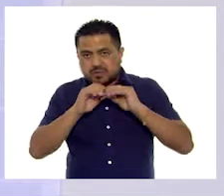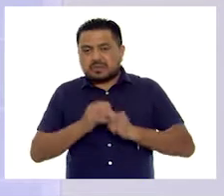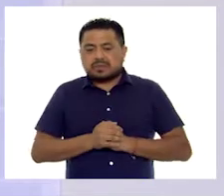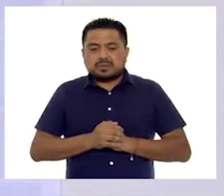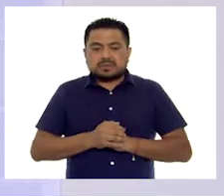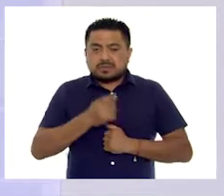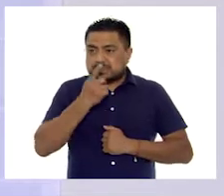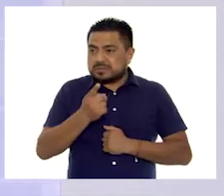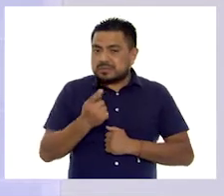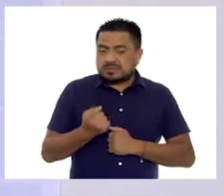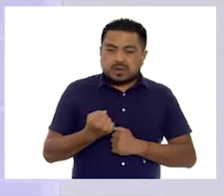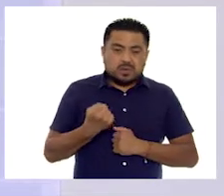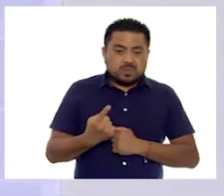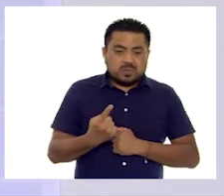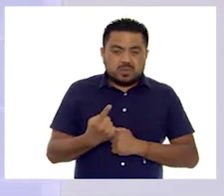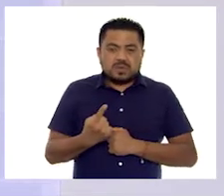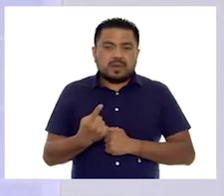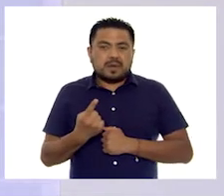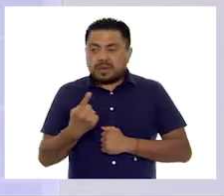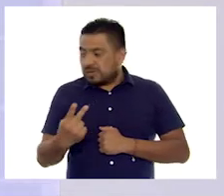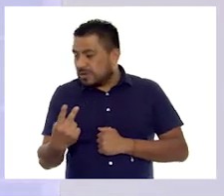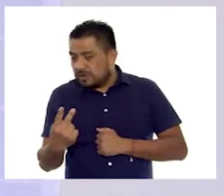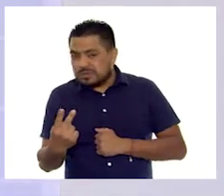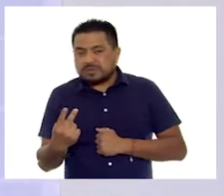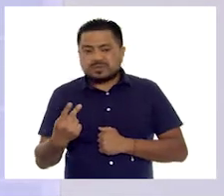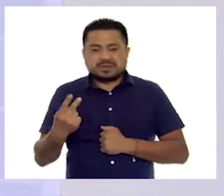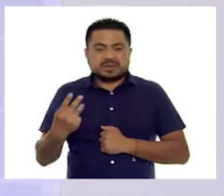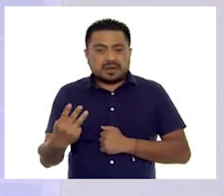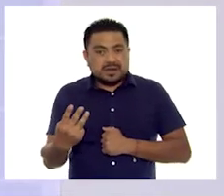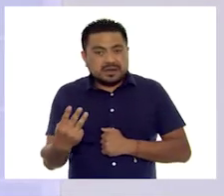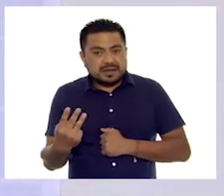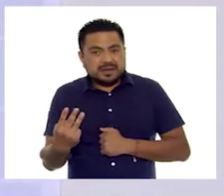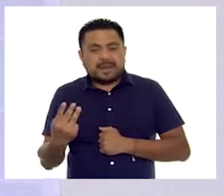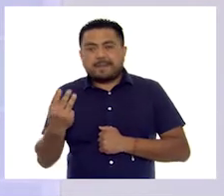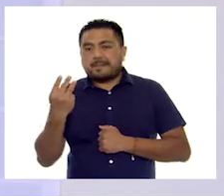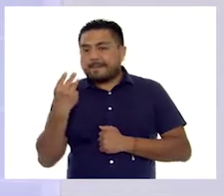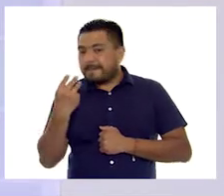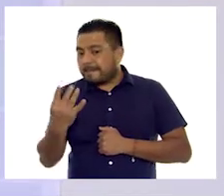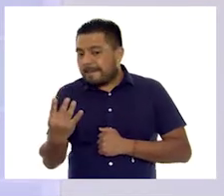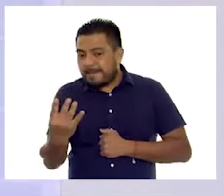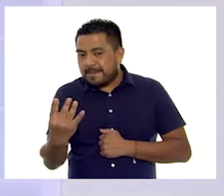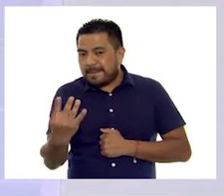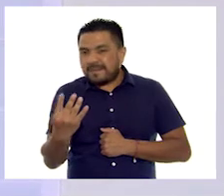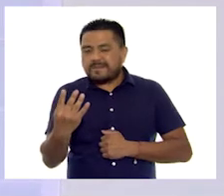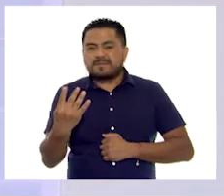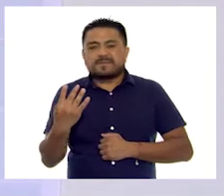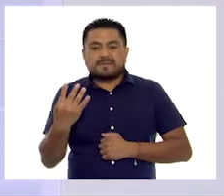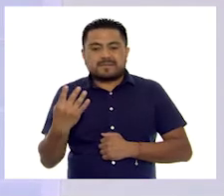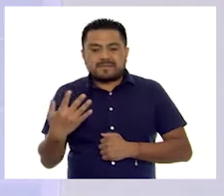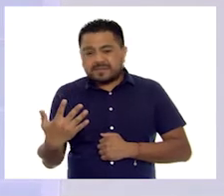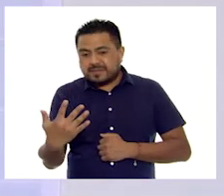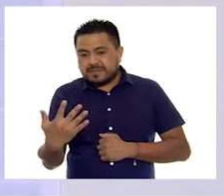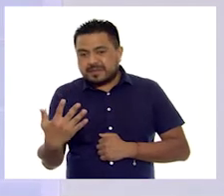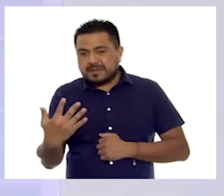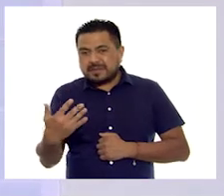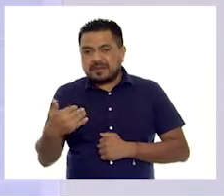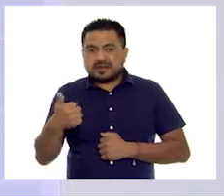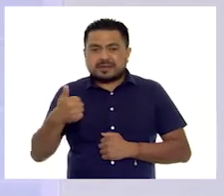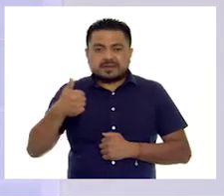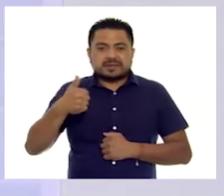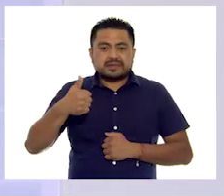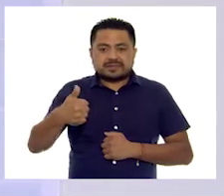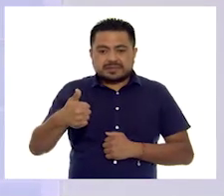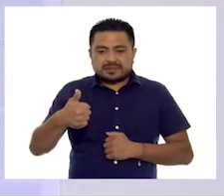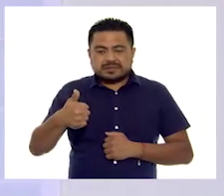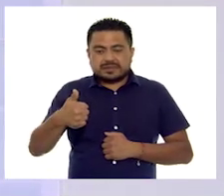Y dice, uno, dos, tres, cuatro, cinco,